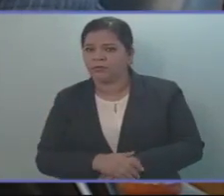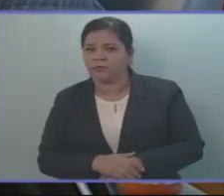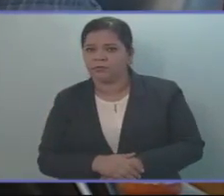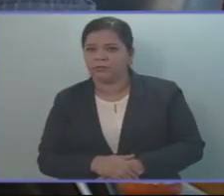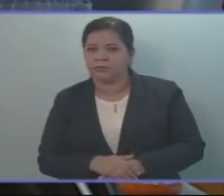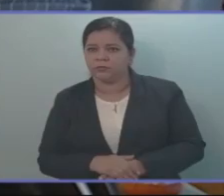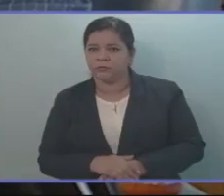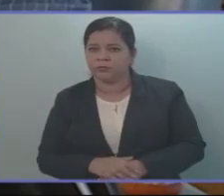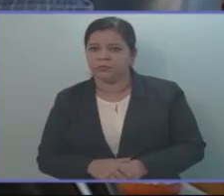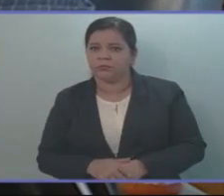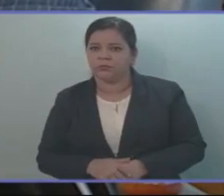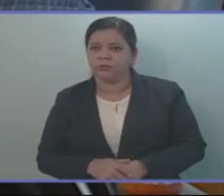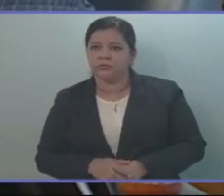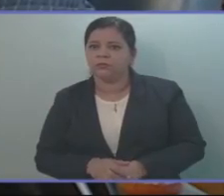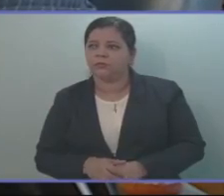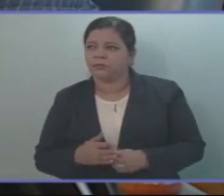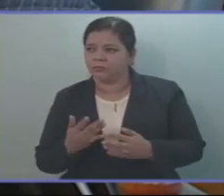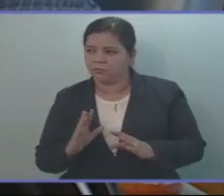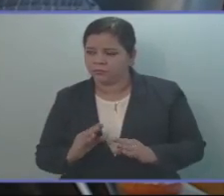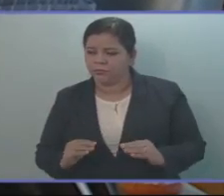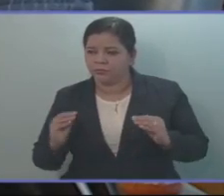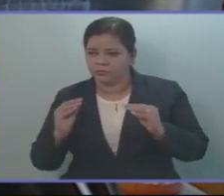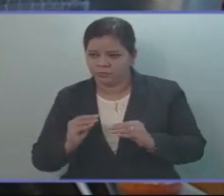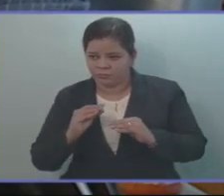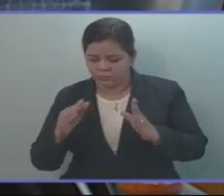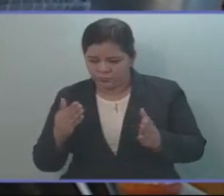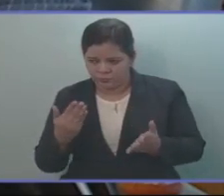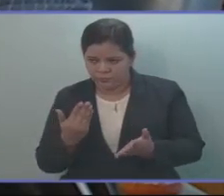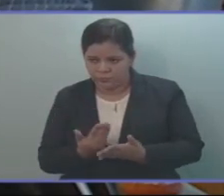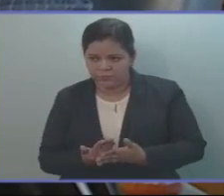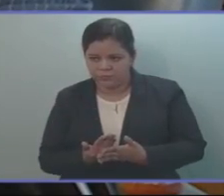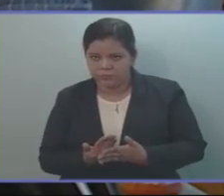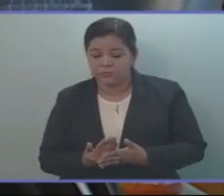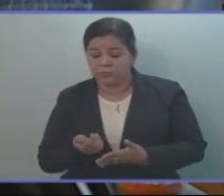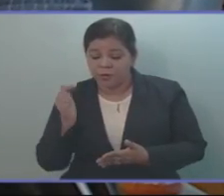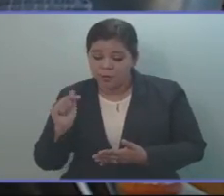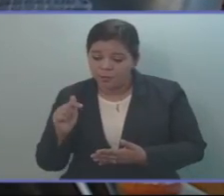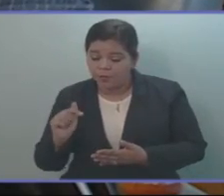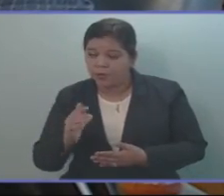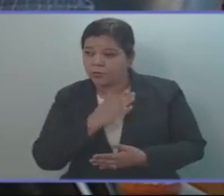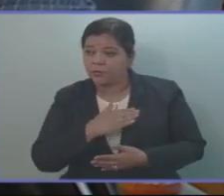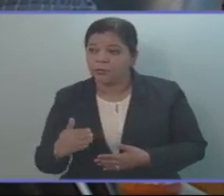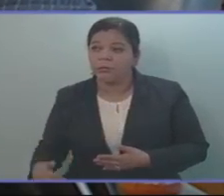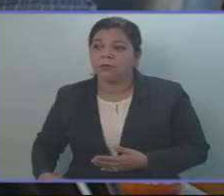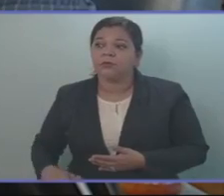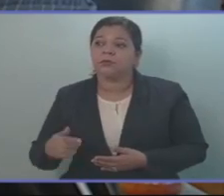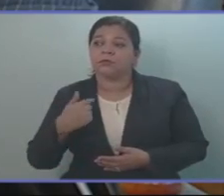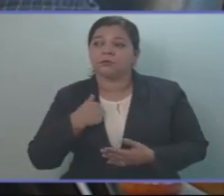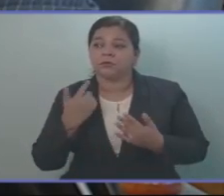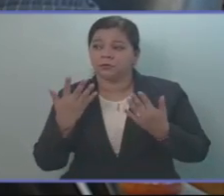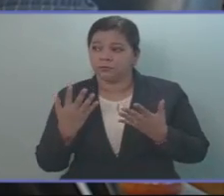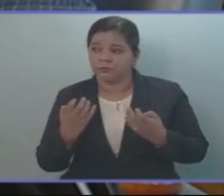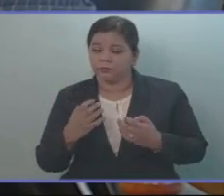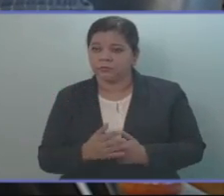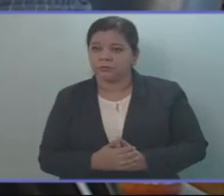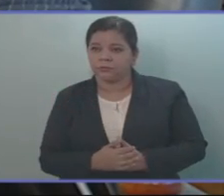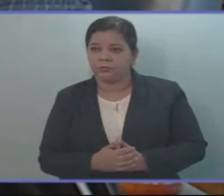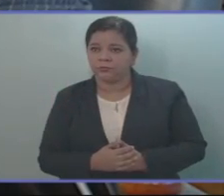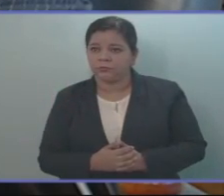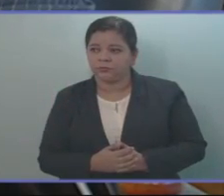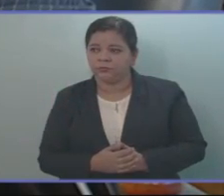compromete la ideología de nadie. Es entonces, por eso, señor presidente, que yo hago este,